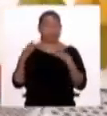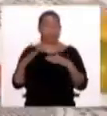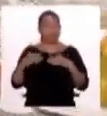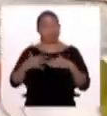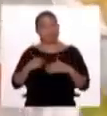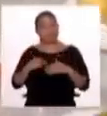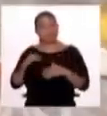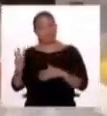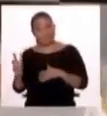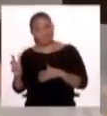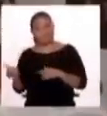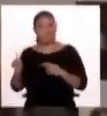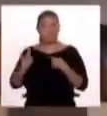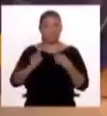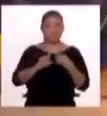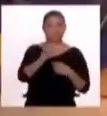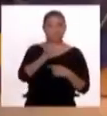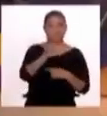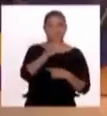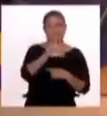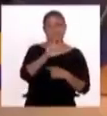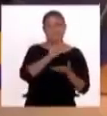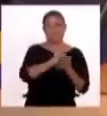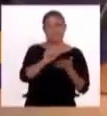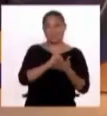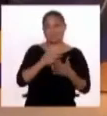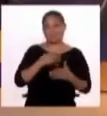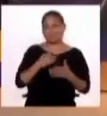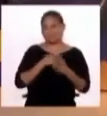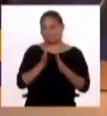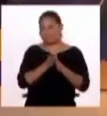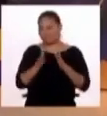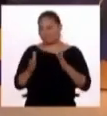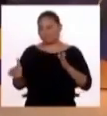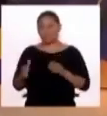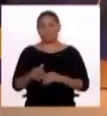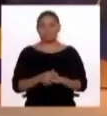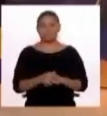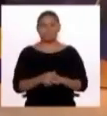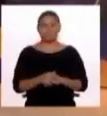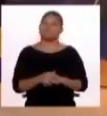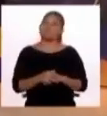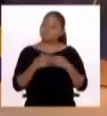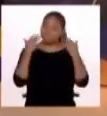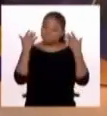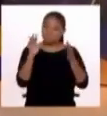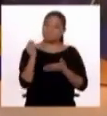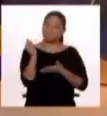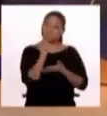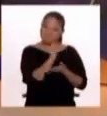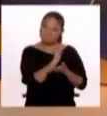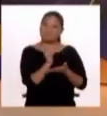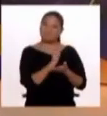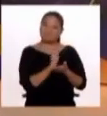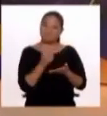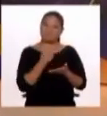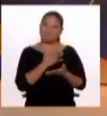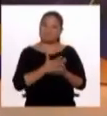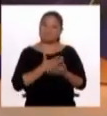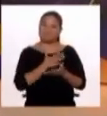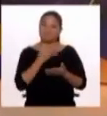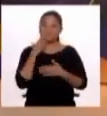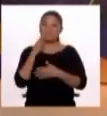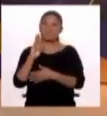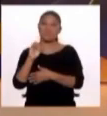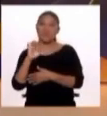a 35 meses de edad. retornamos con ustedes. Muy bien, Omar, muchísimas gracias. Hemos tomado nota, por ejemplo, y sí me es bastante familiar el